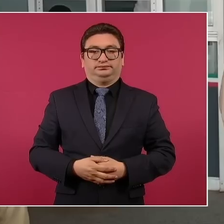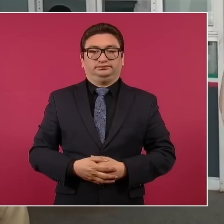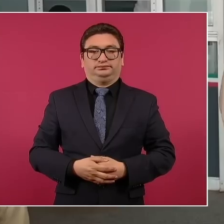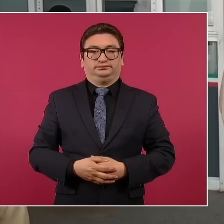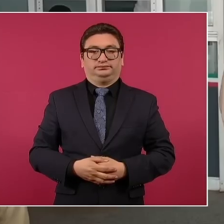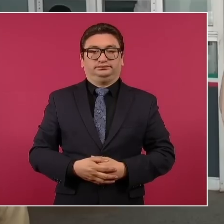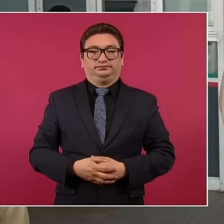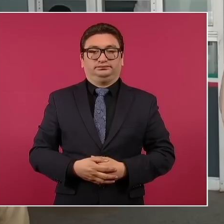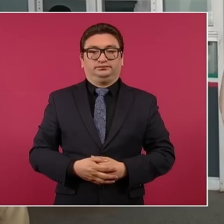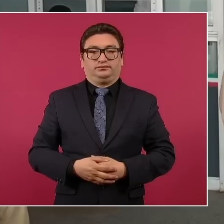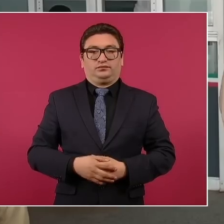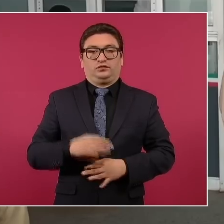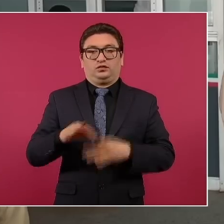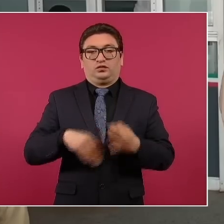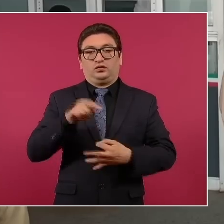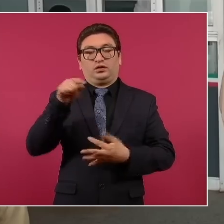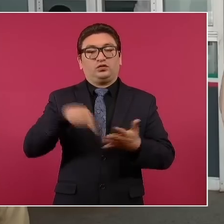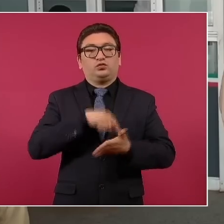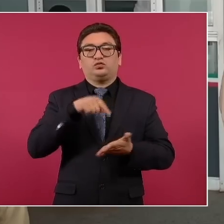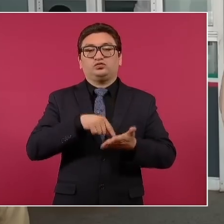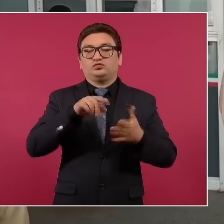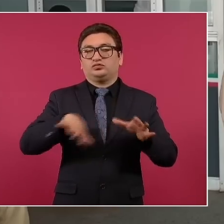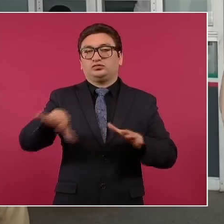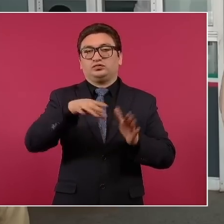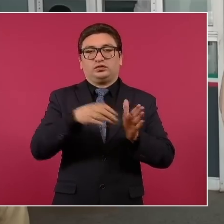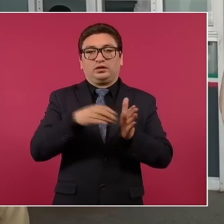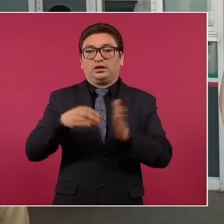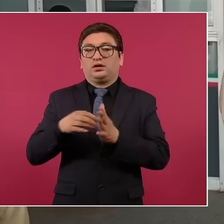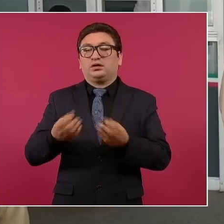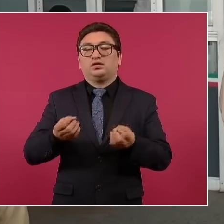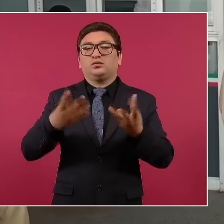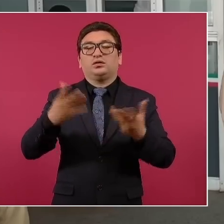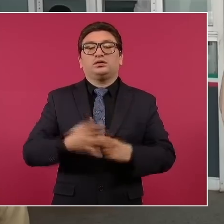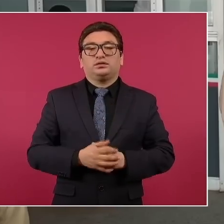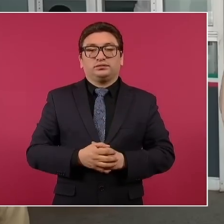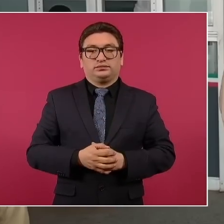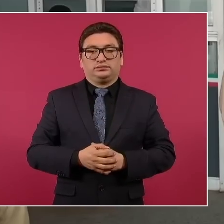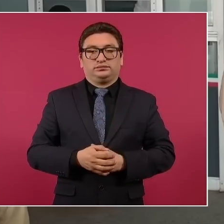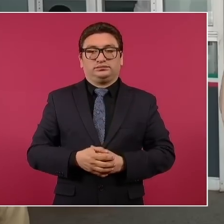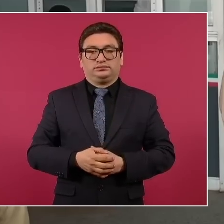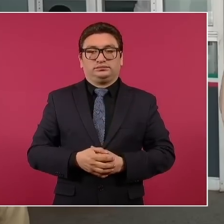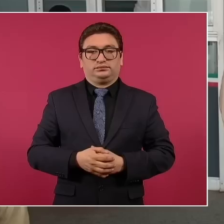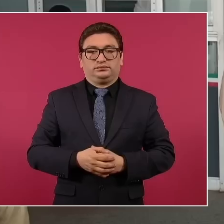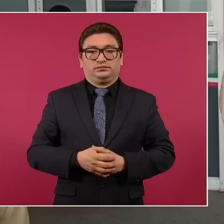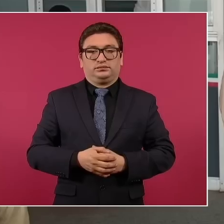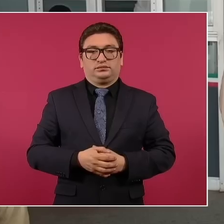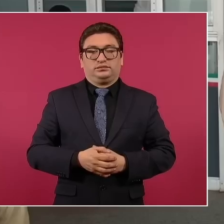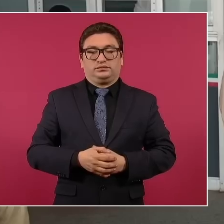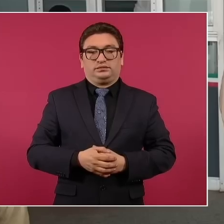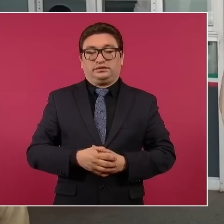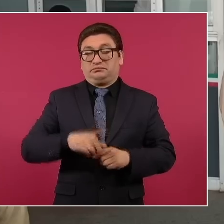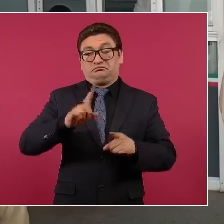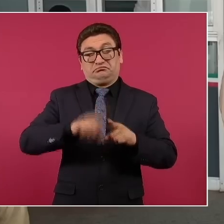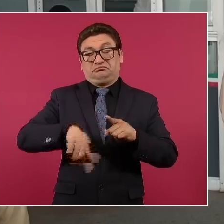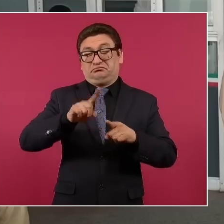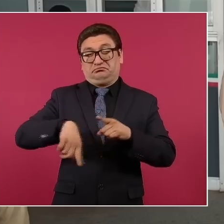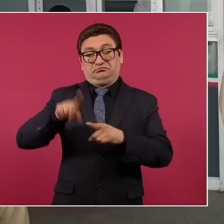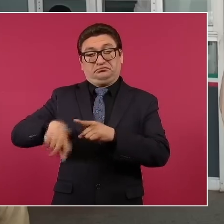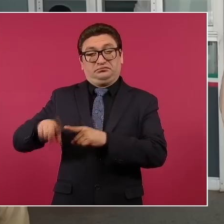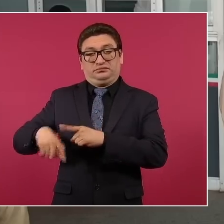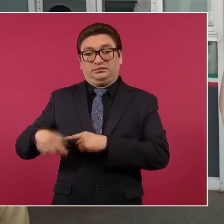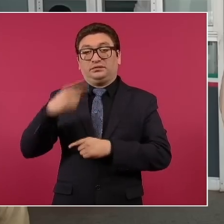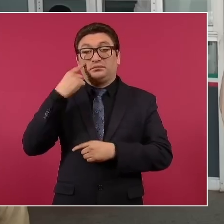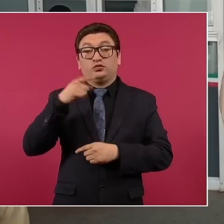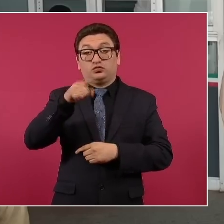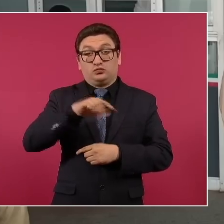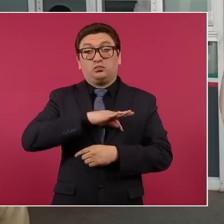Todas son las cajas. ¿Cuántas? Que se han quitado. Puedes